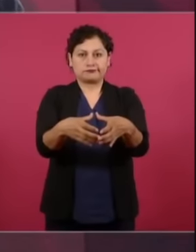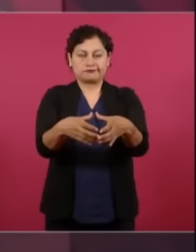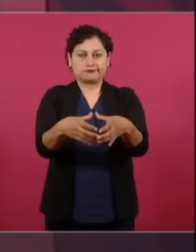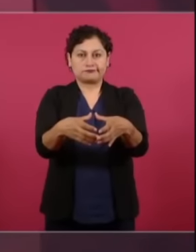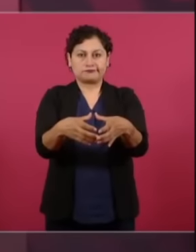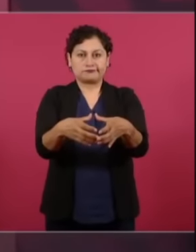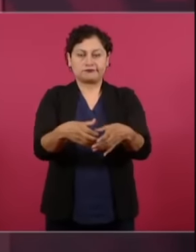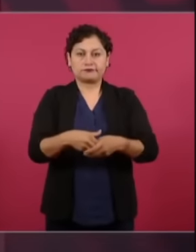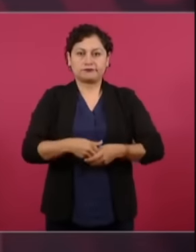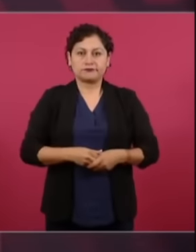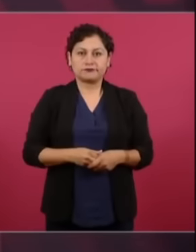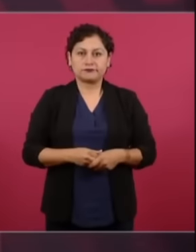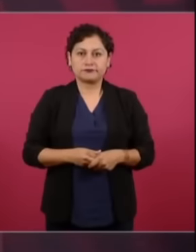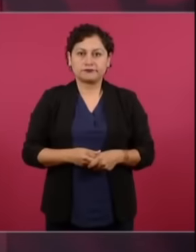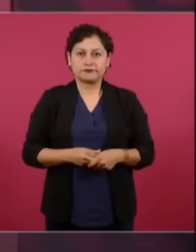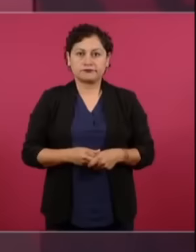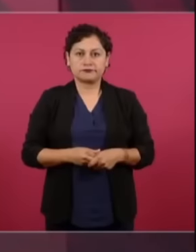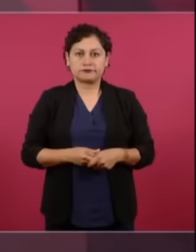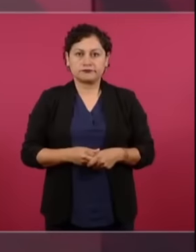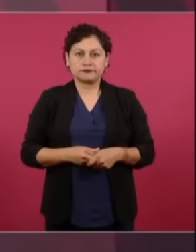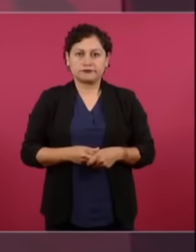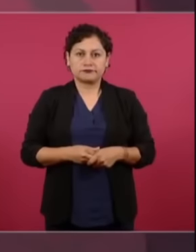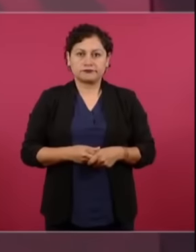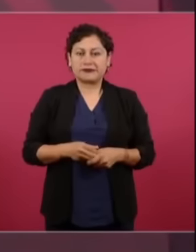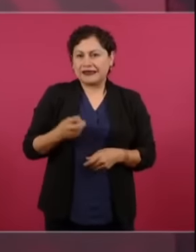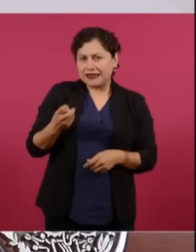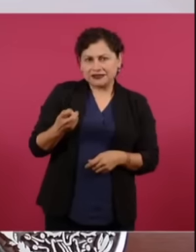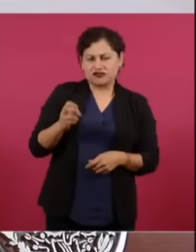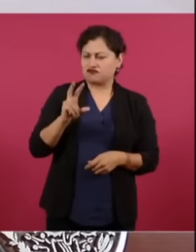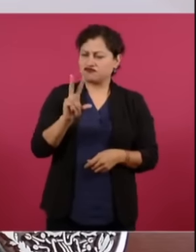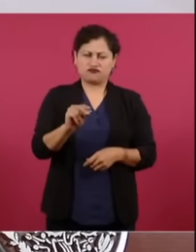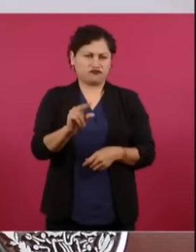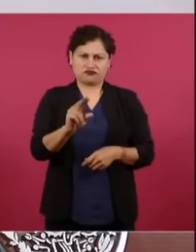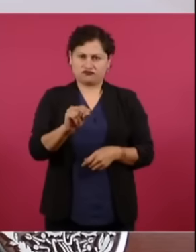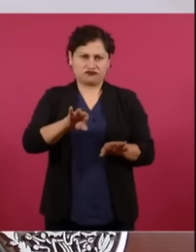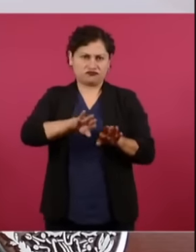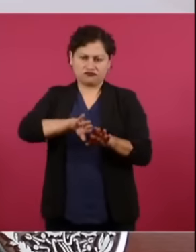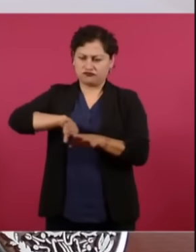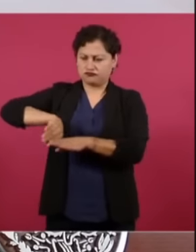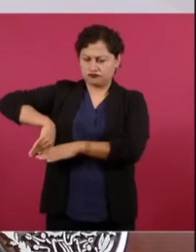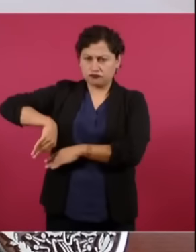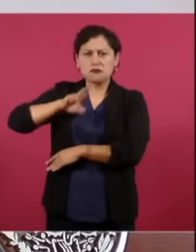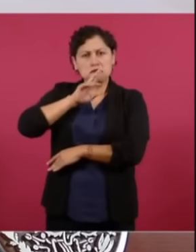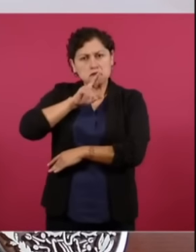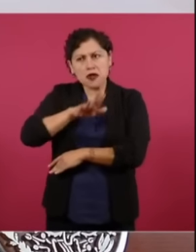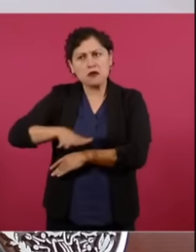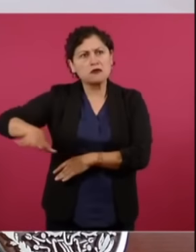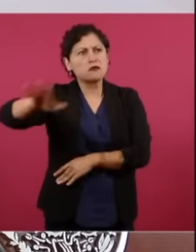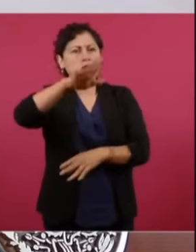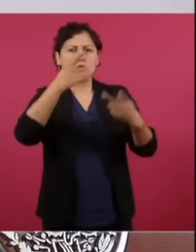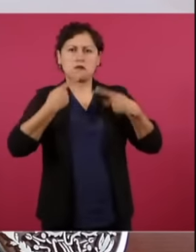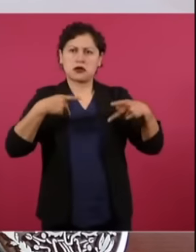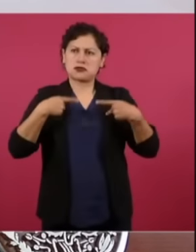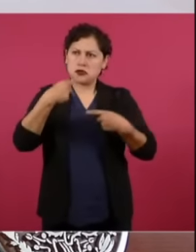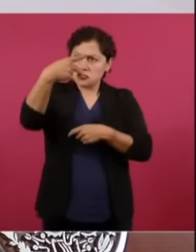que mejor los elige el pueblo, así como se elige a